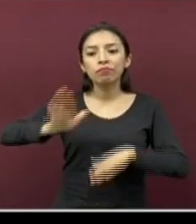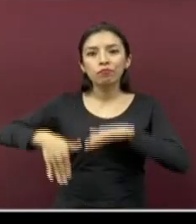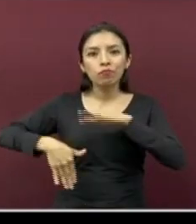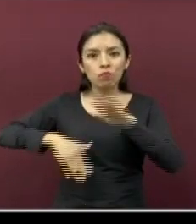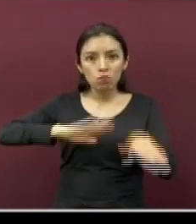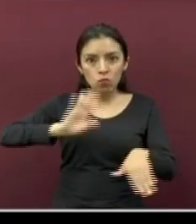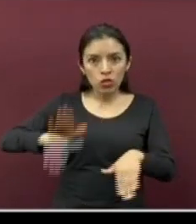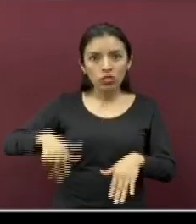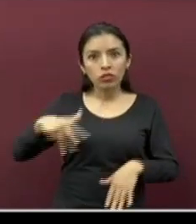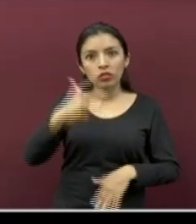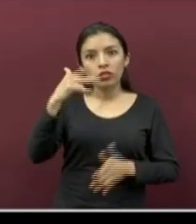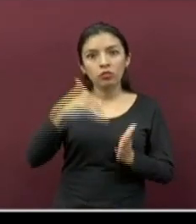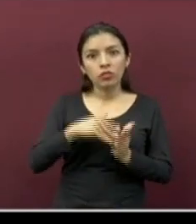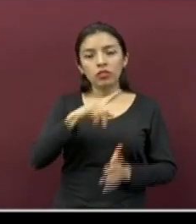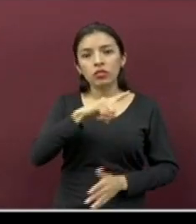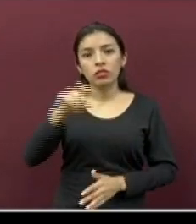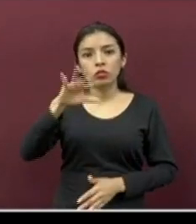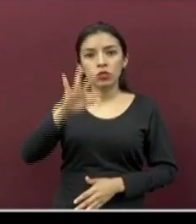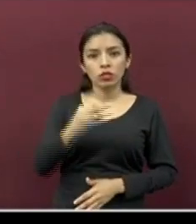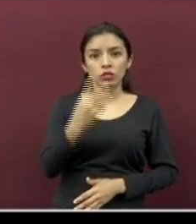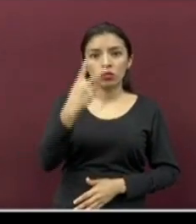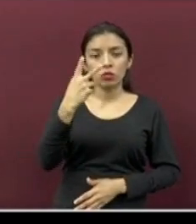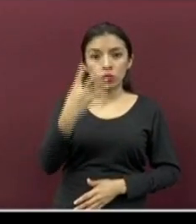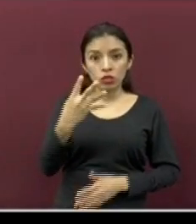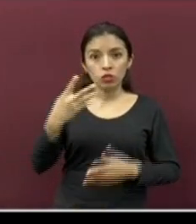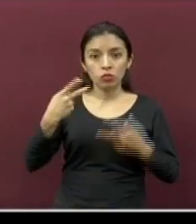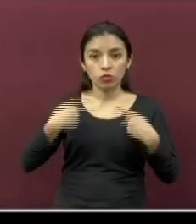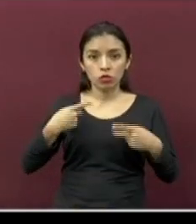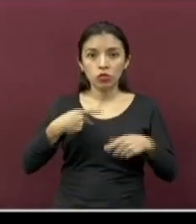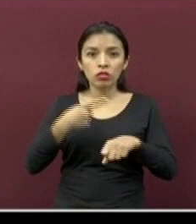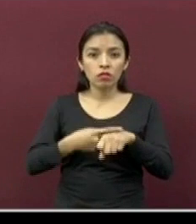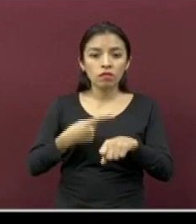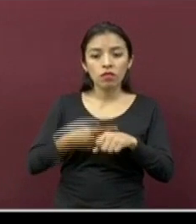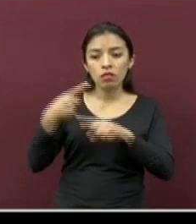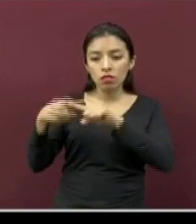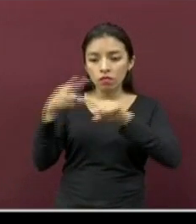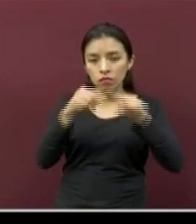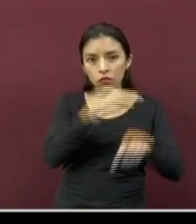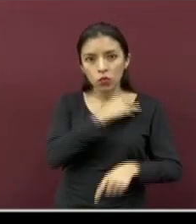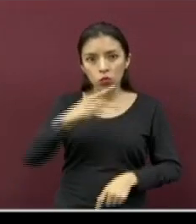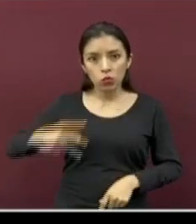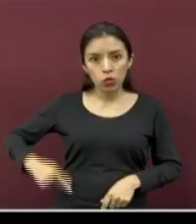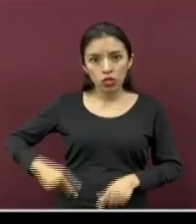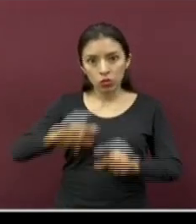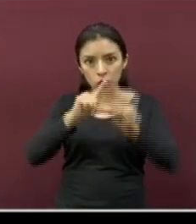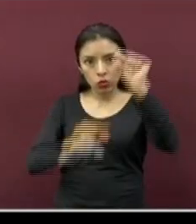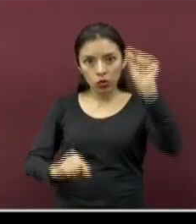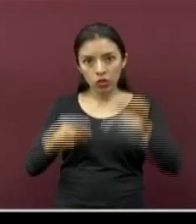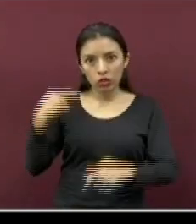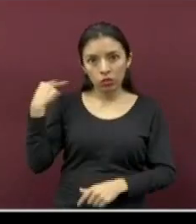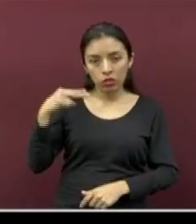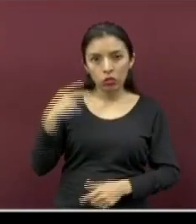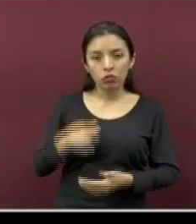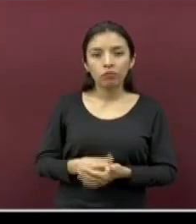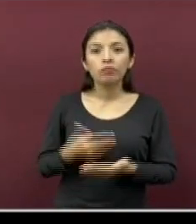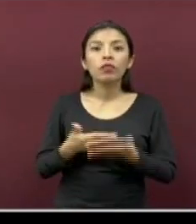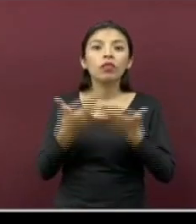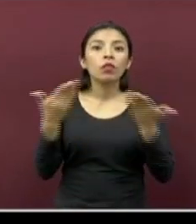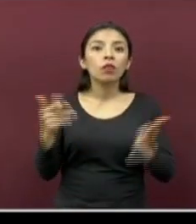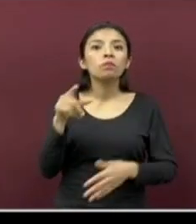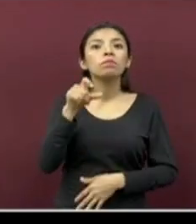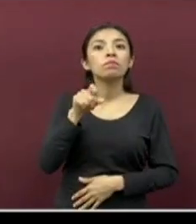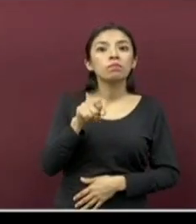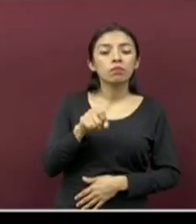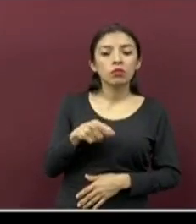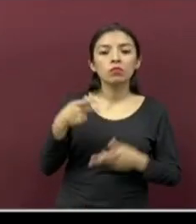13 mil 144 enfermos en diferentes municipios de la entidad. Así también por lo que se